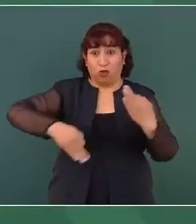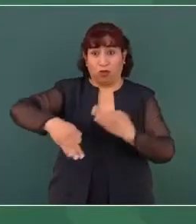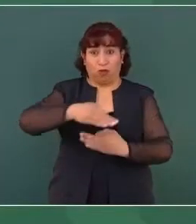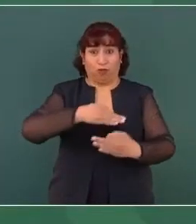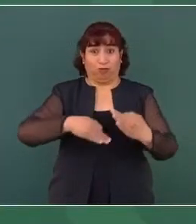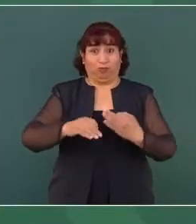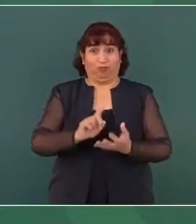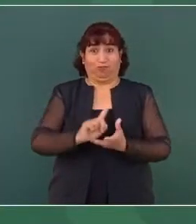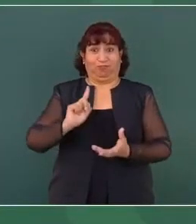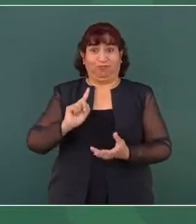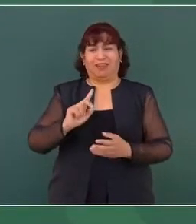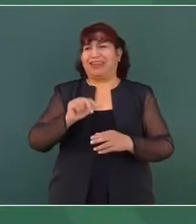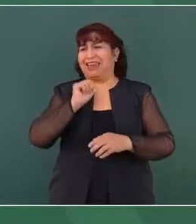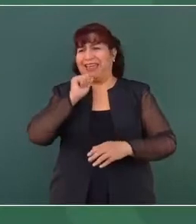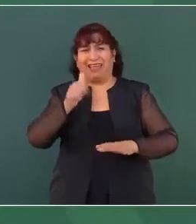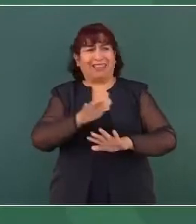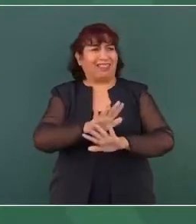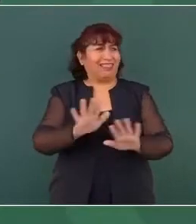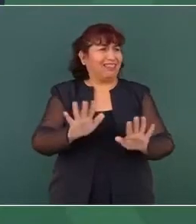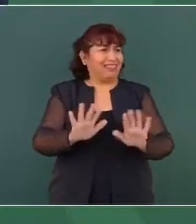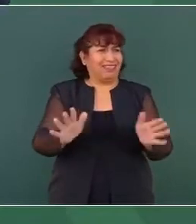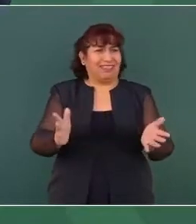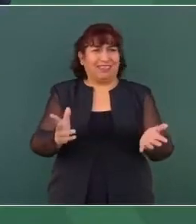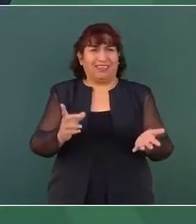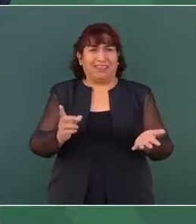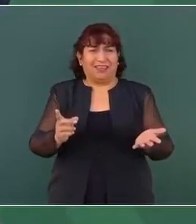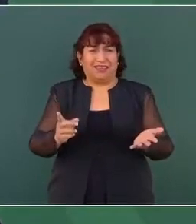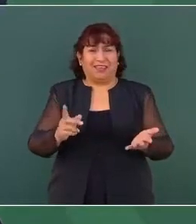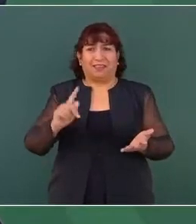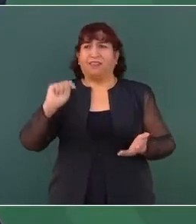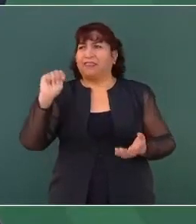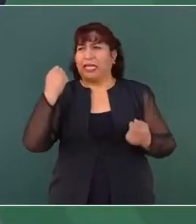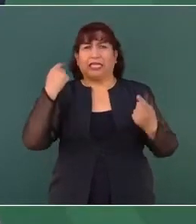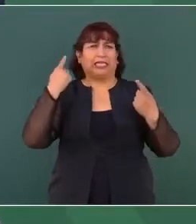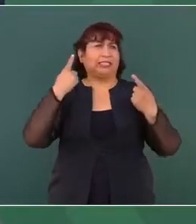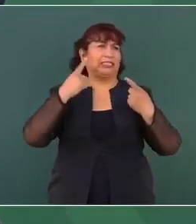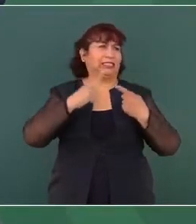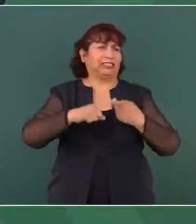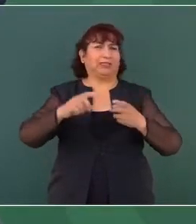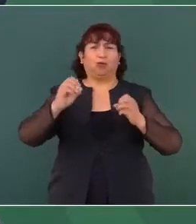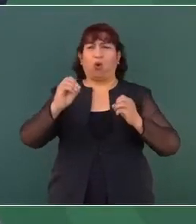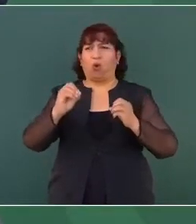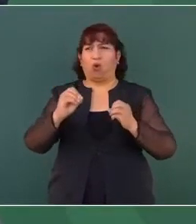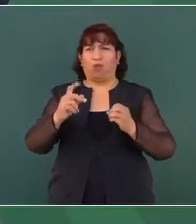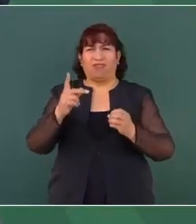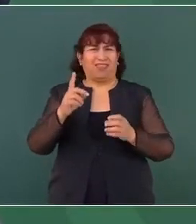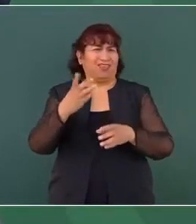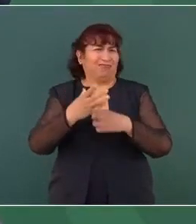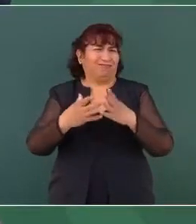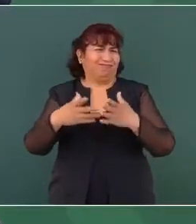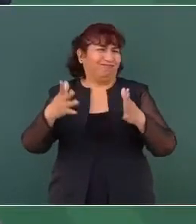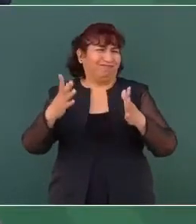Nada de tecnicismos o de pruritos,